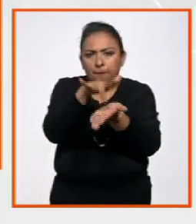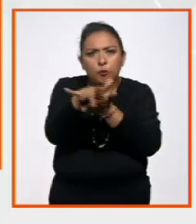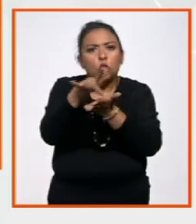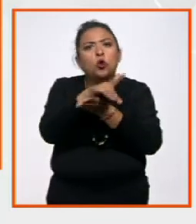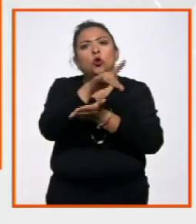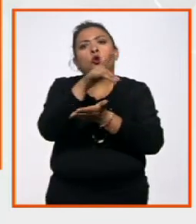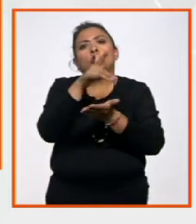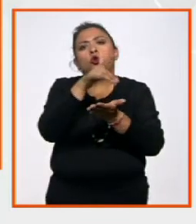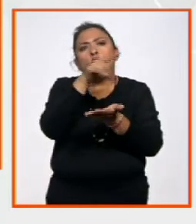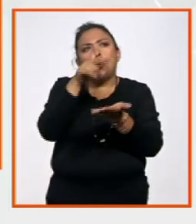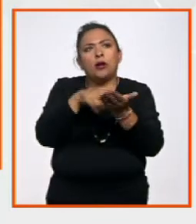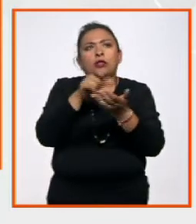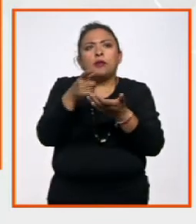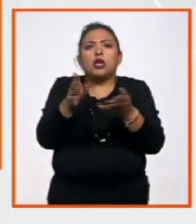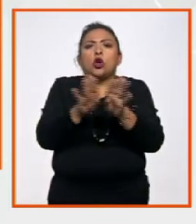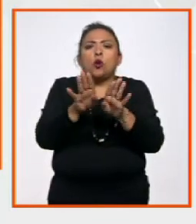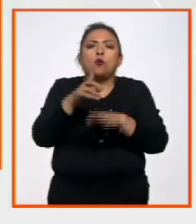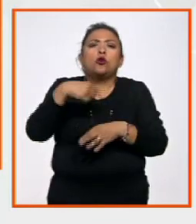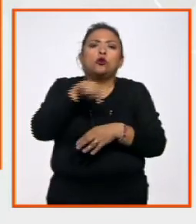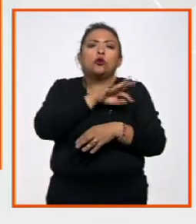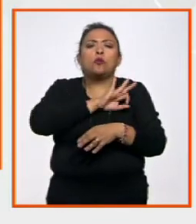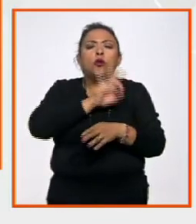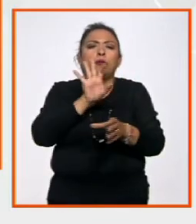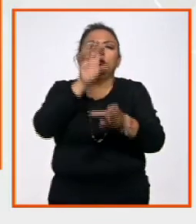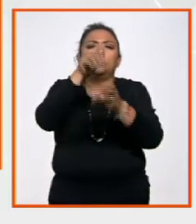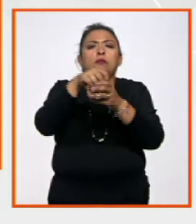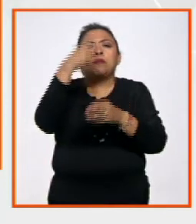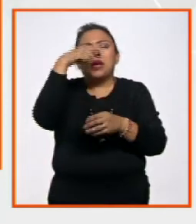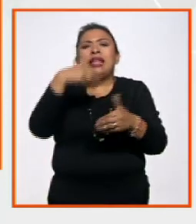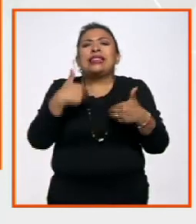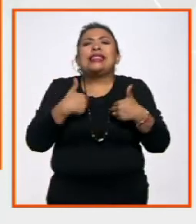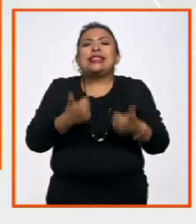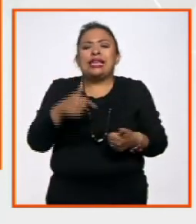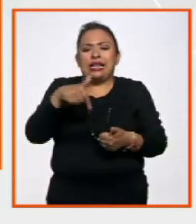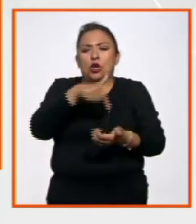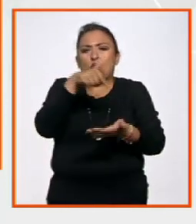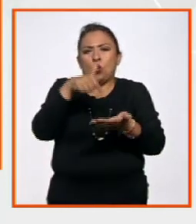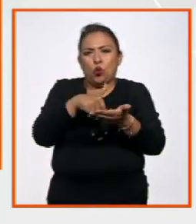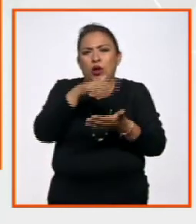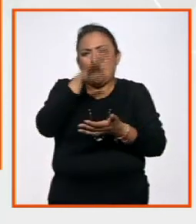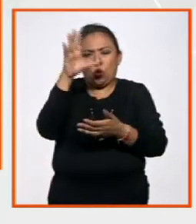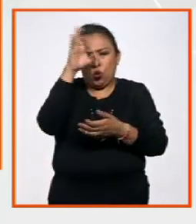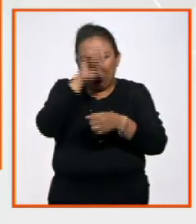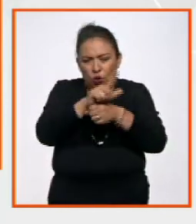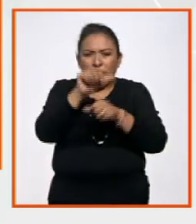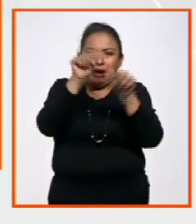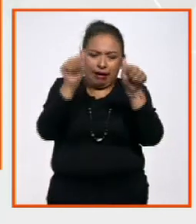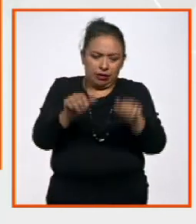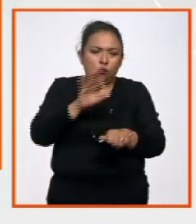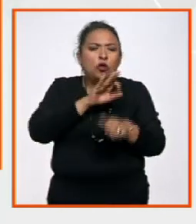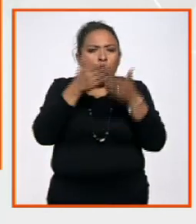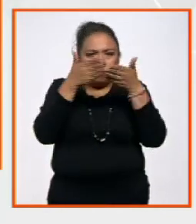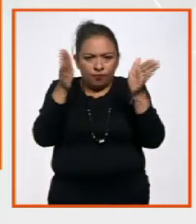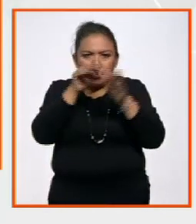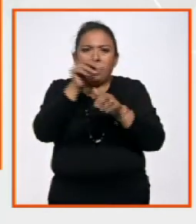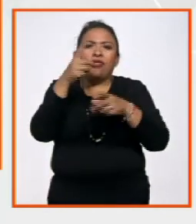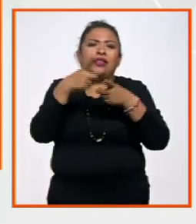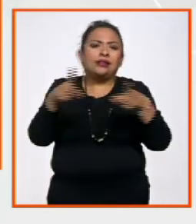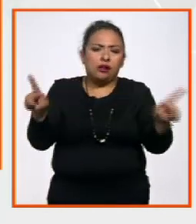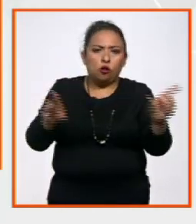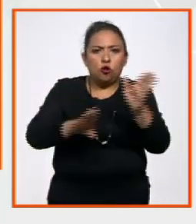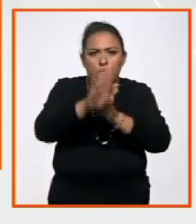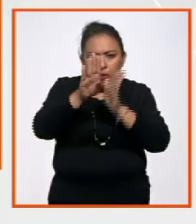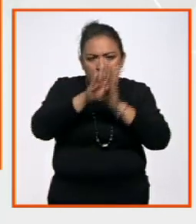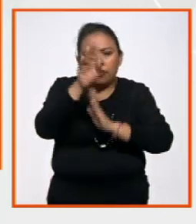regional y en la manera en que podemos integrarnos para entender que desde la cultura, desde las artes, podemos también abrir las puertas al desarrollo